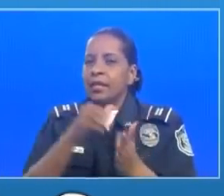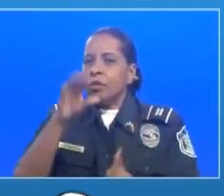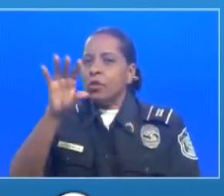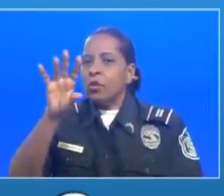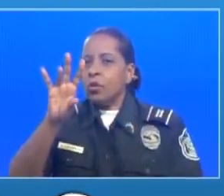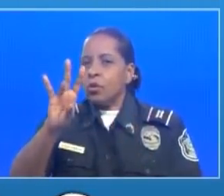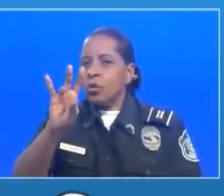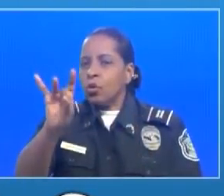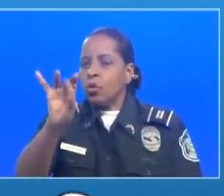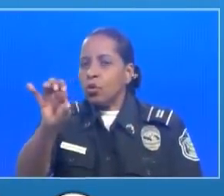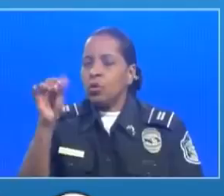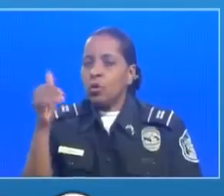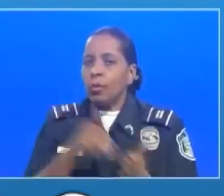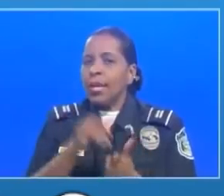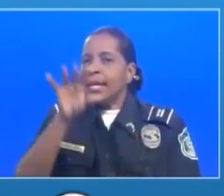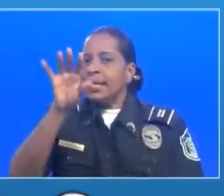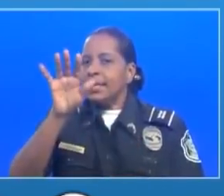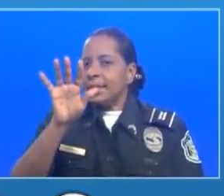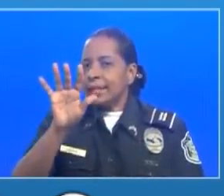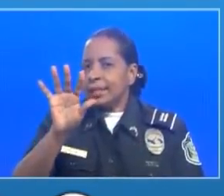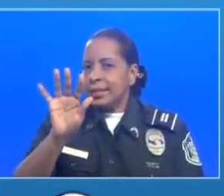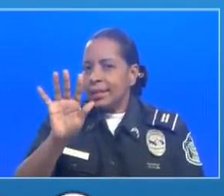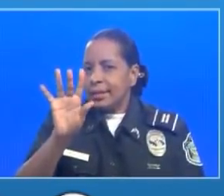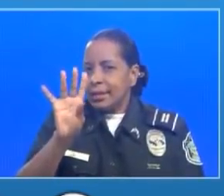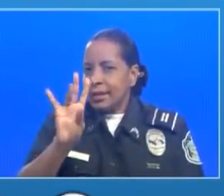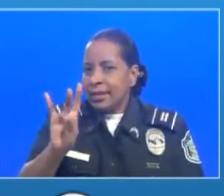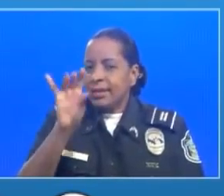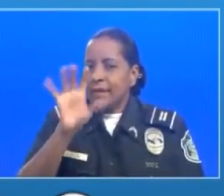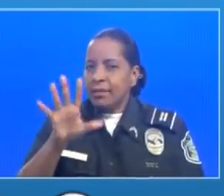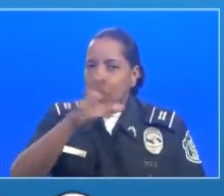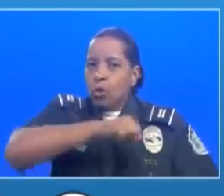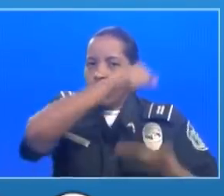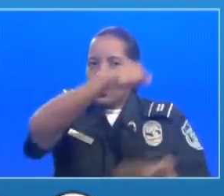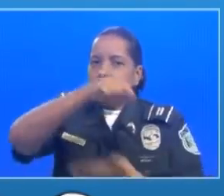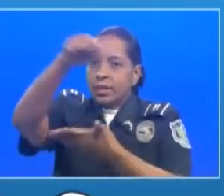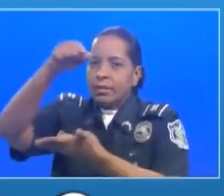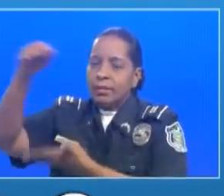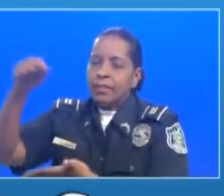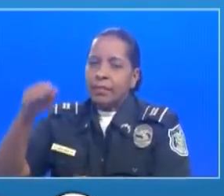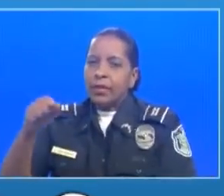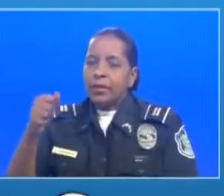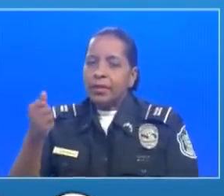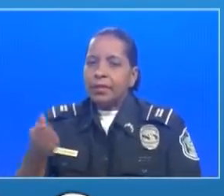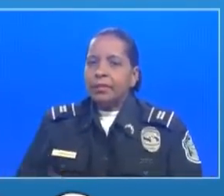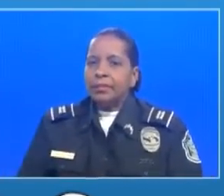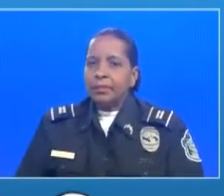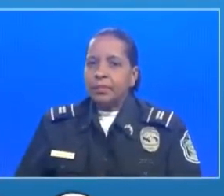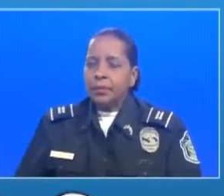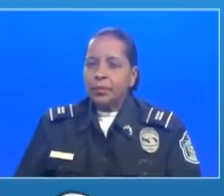975 bolsas de alimentos y hemos entregado